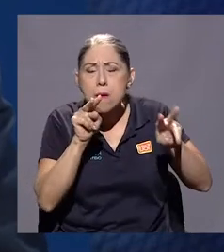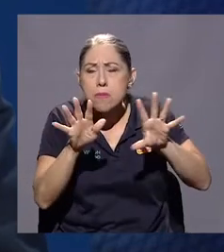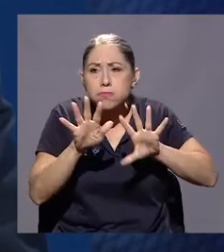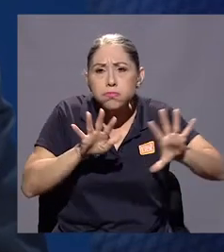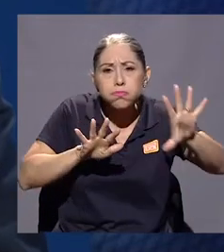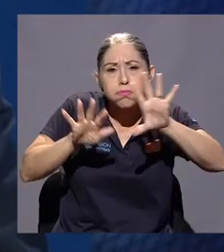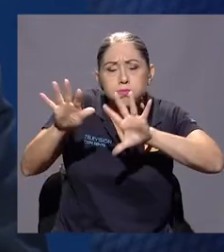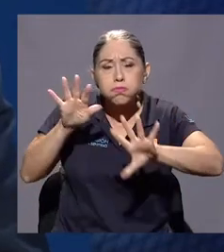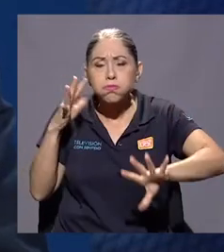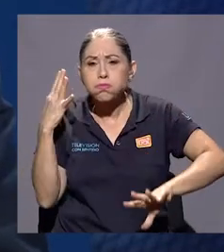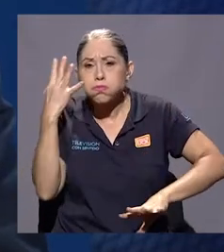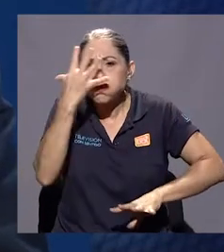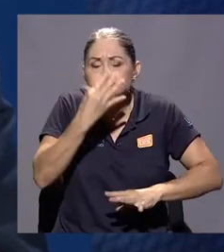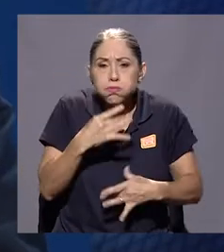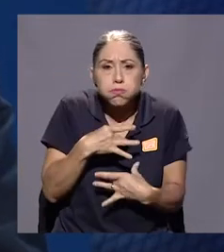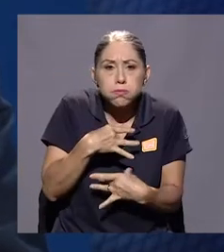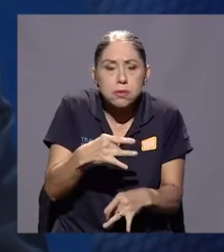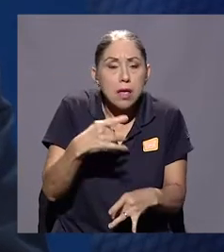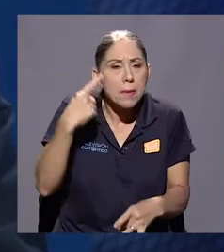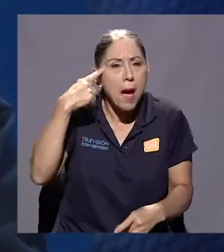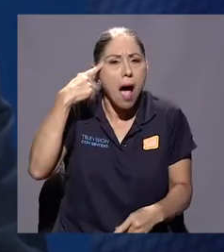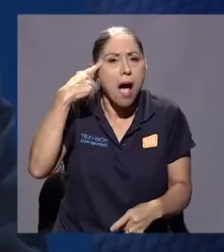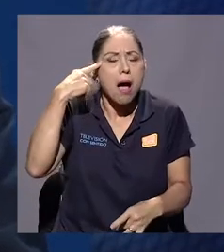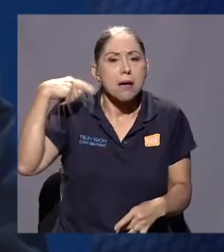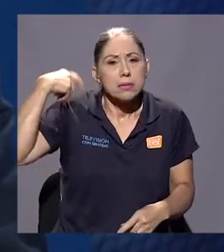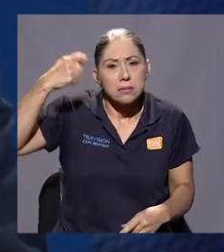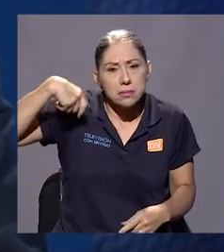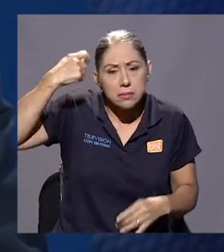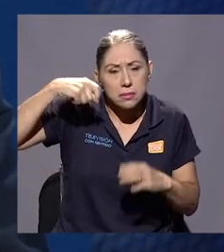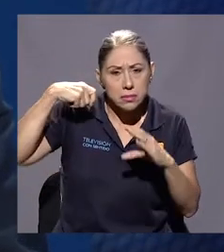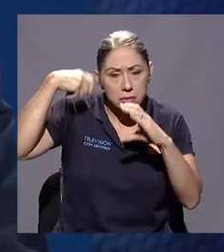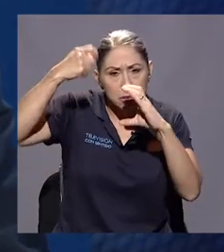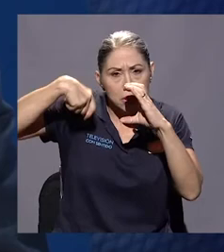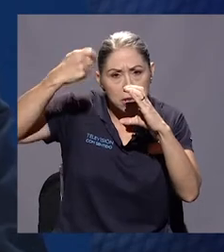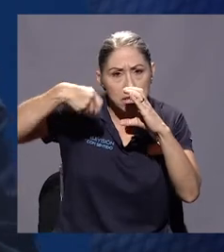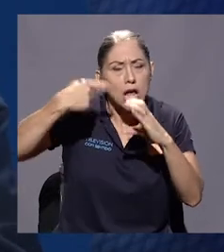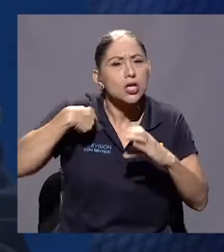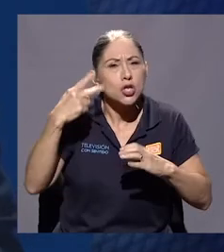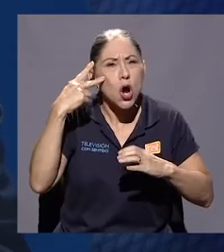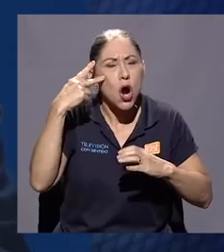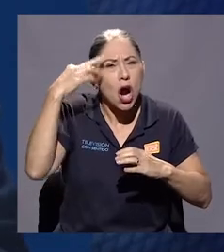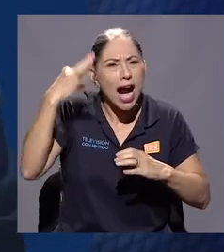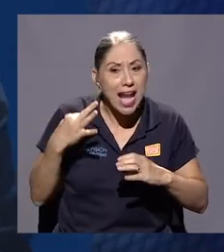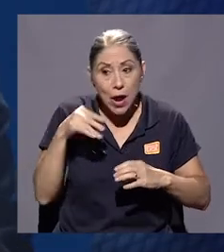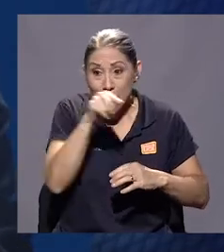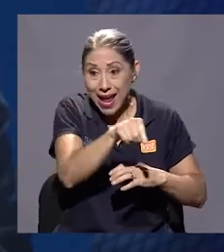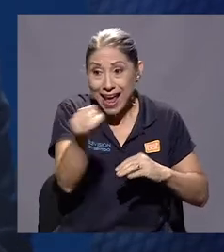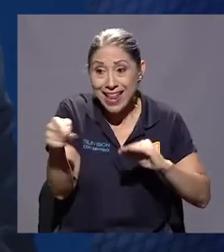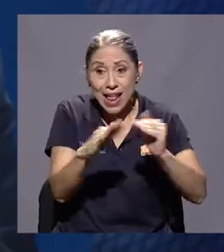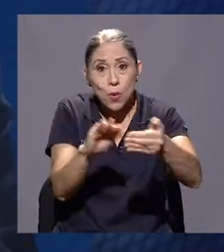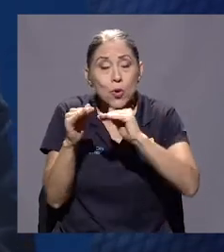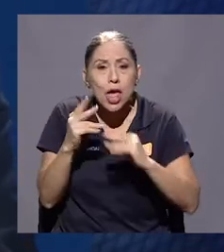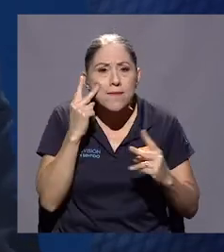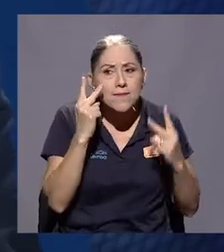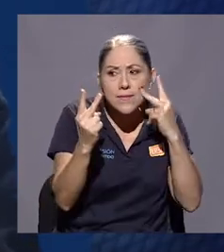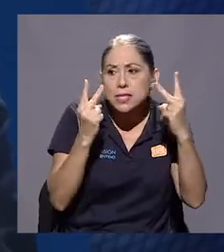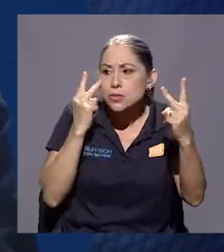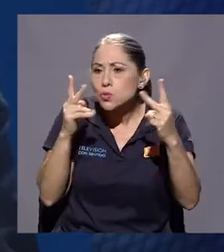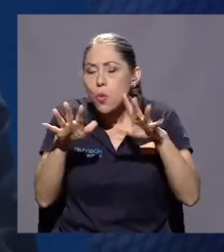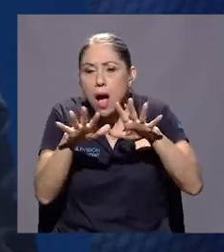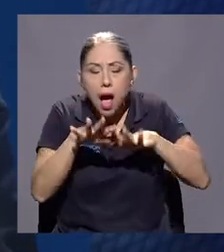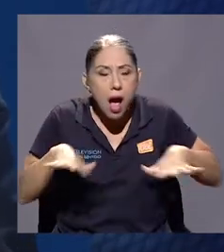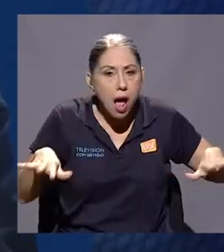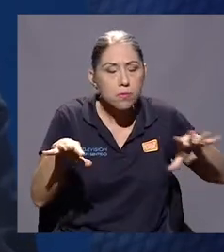e interesante para una película, para el cine. Entonces yo creo que lo visual y su dinámica fueron lo que a mí